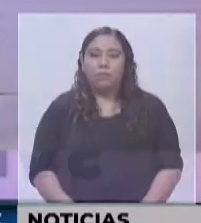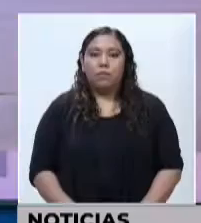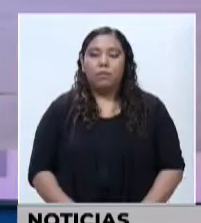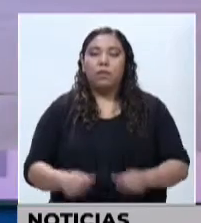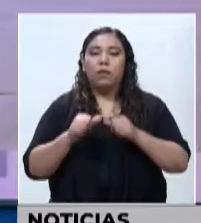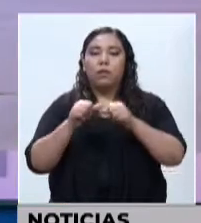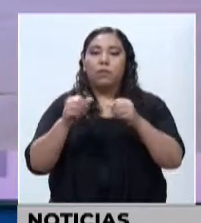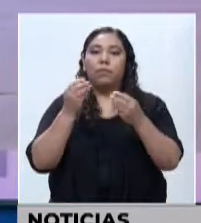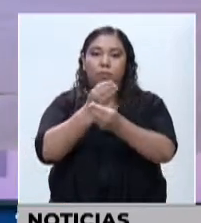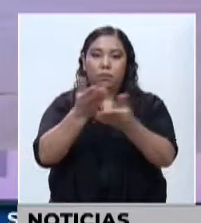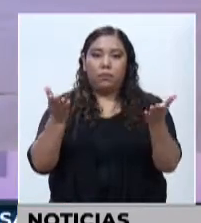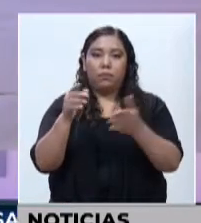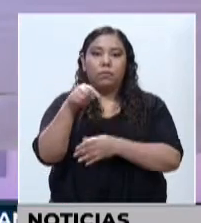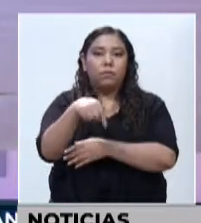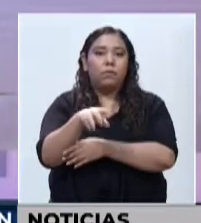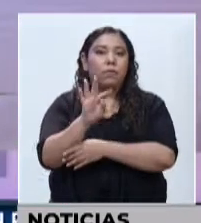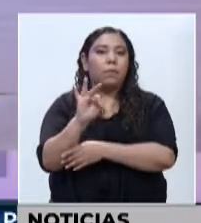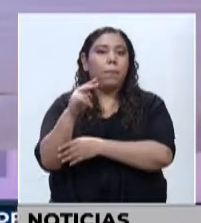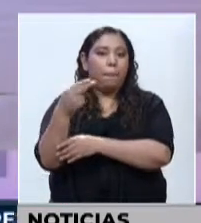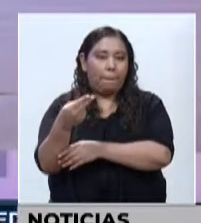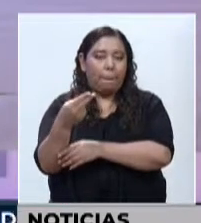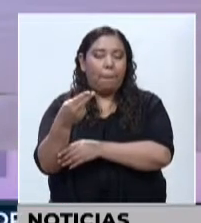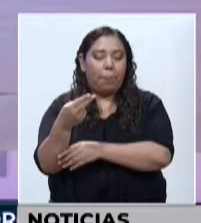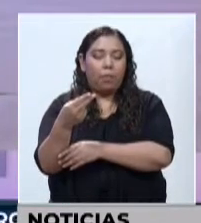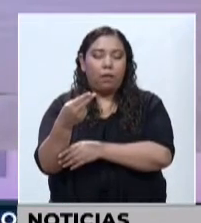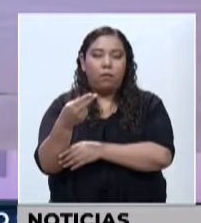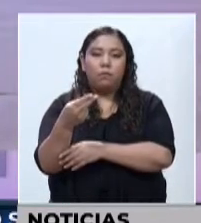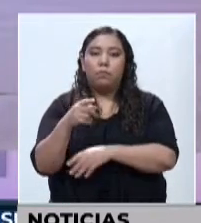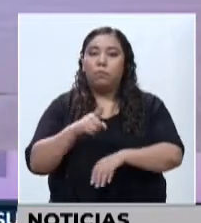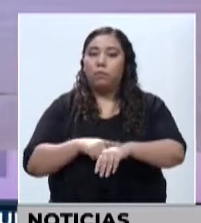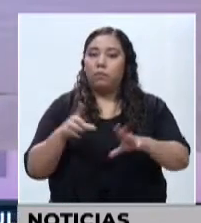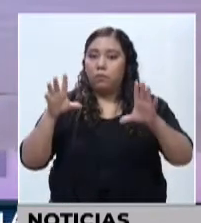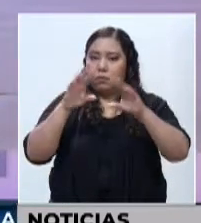Continuamos informando en TNH Noticias Estelar.